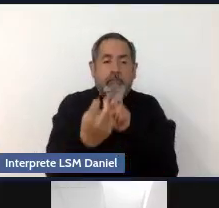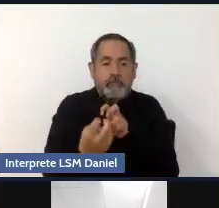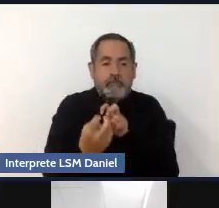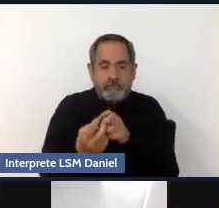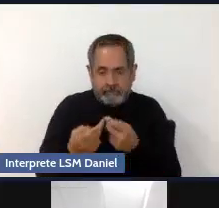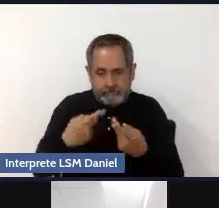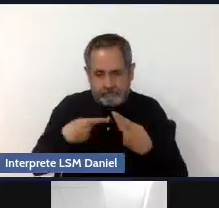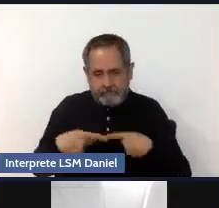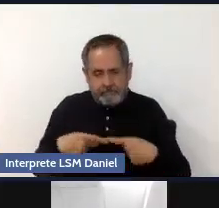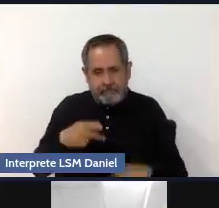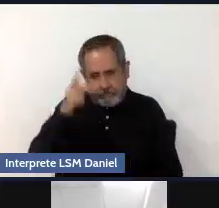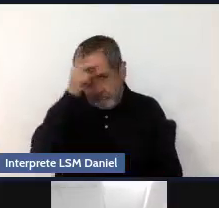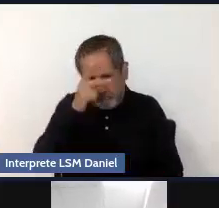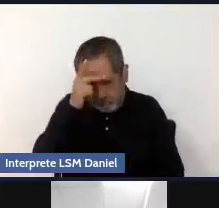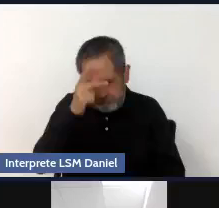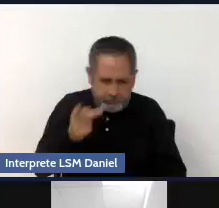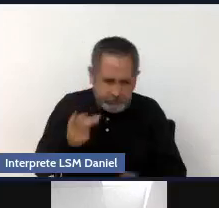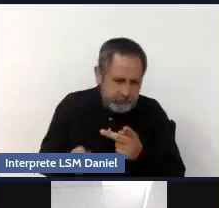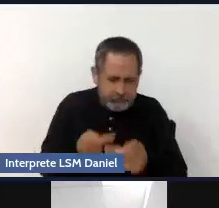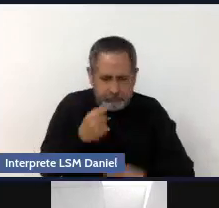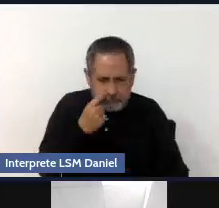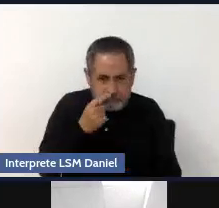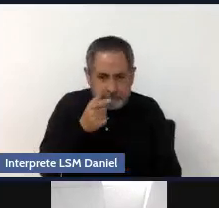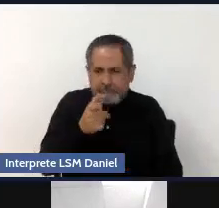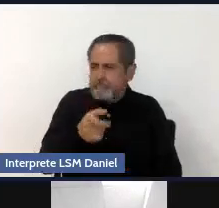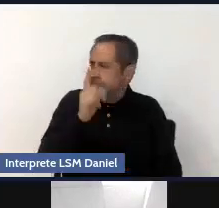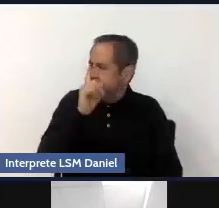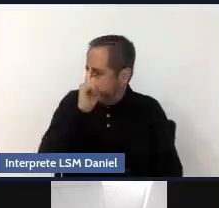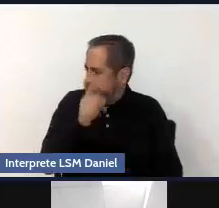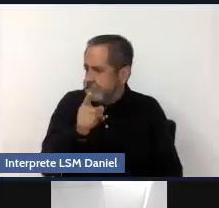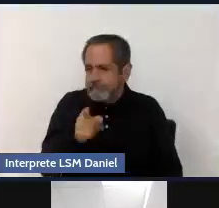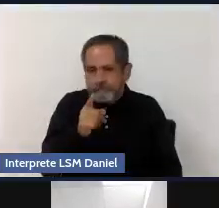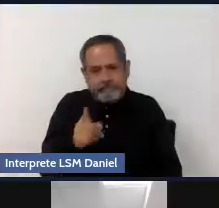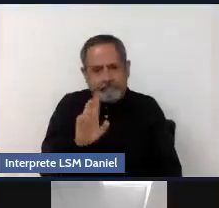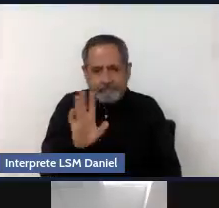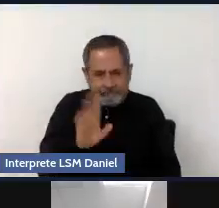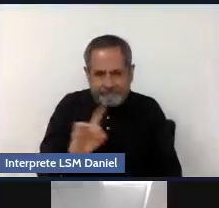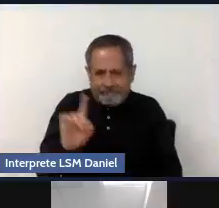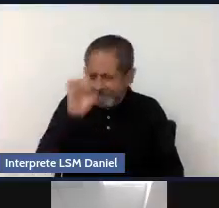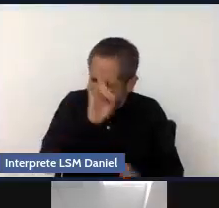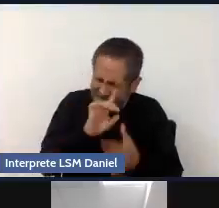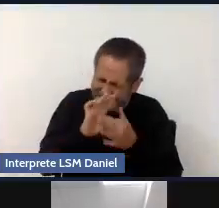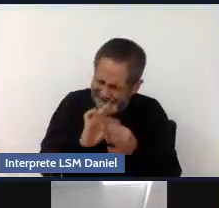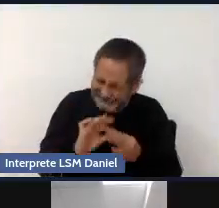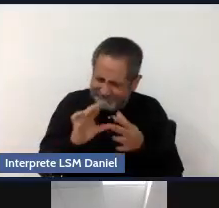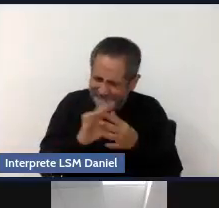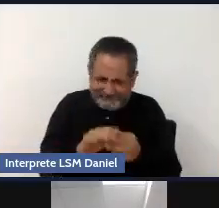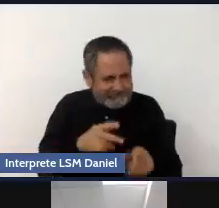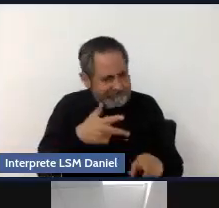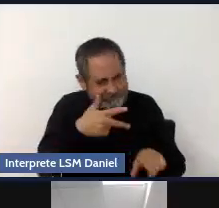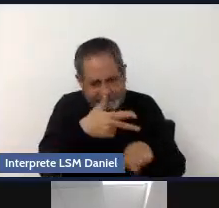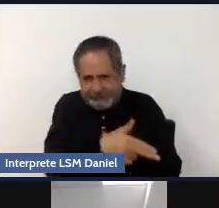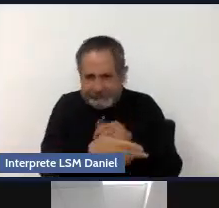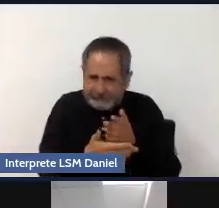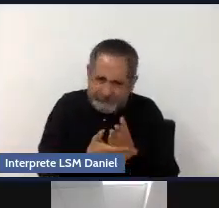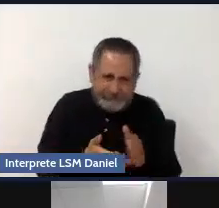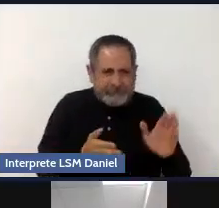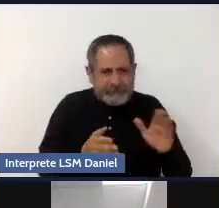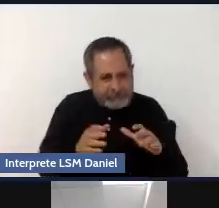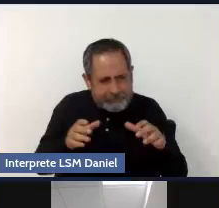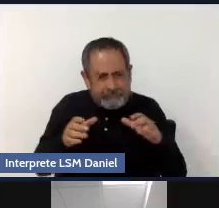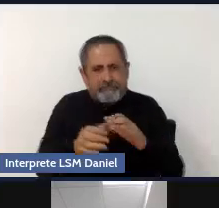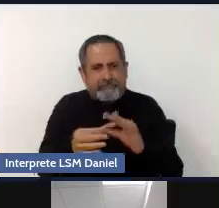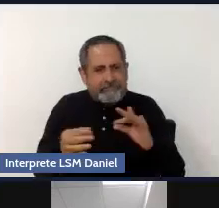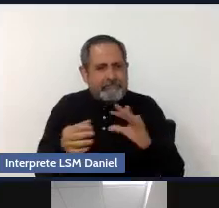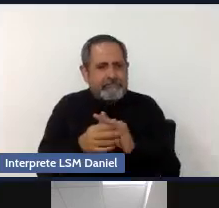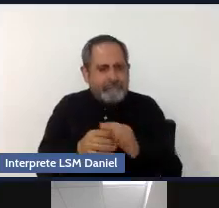trabajo, áreas de oportunidad que pueden mostrarnos un riesgo, entonces vamos